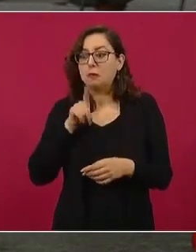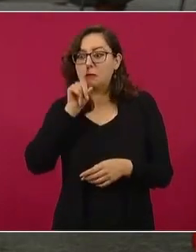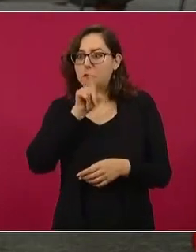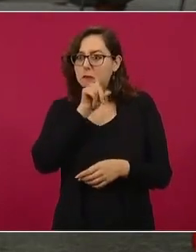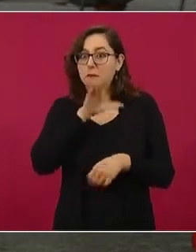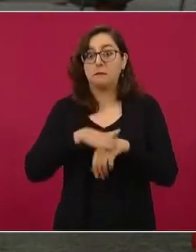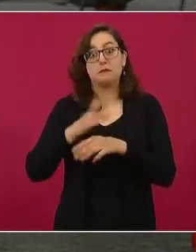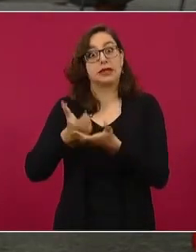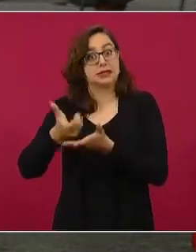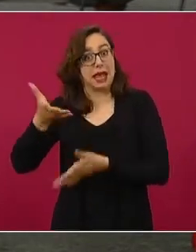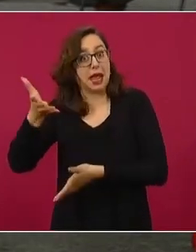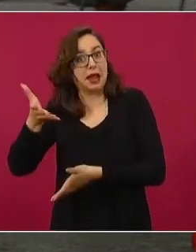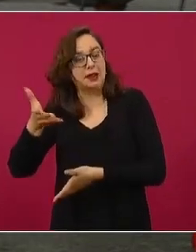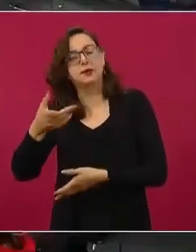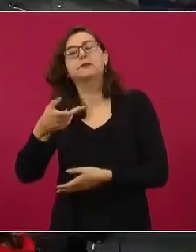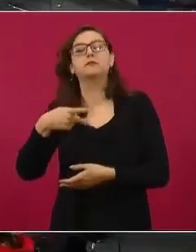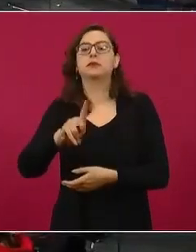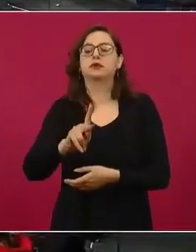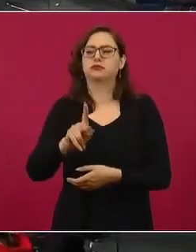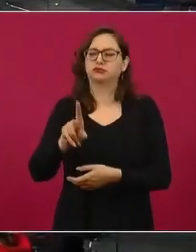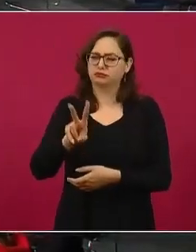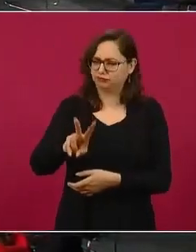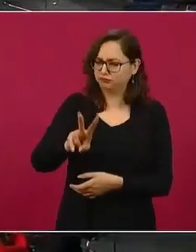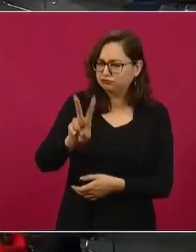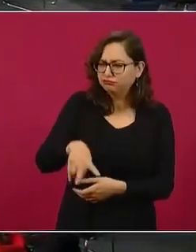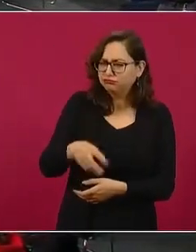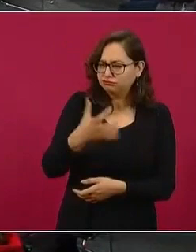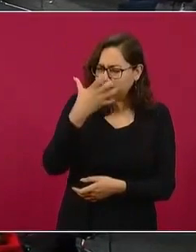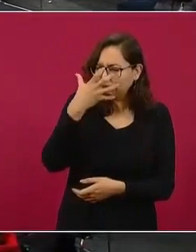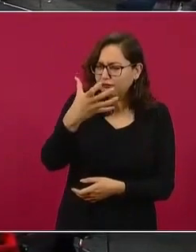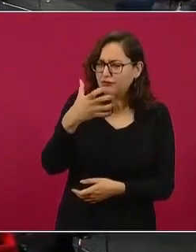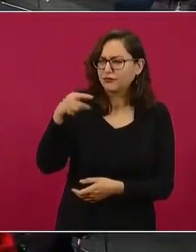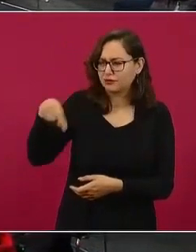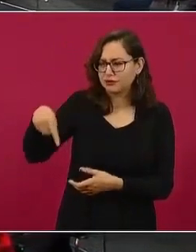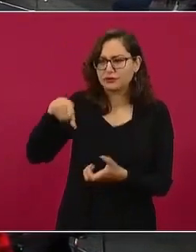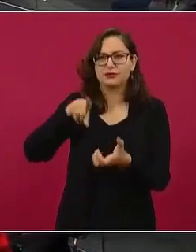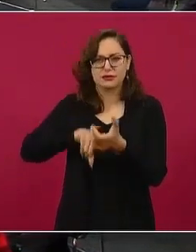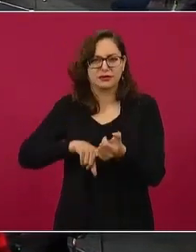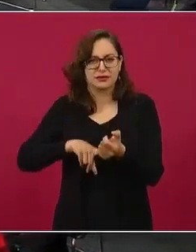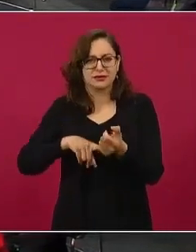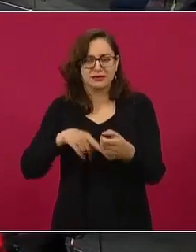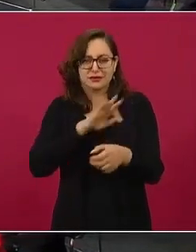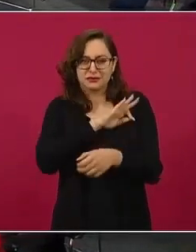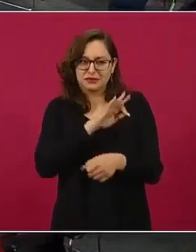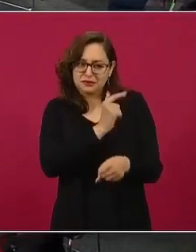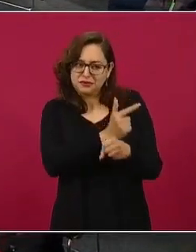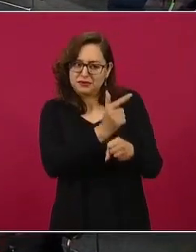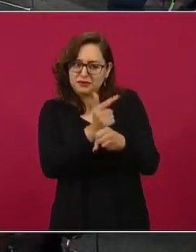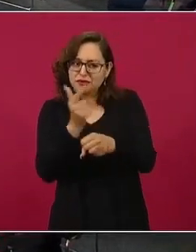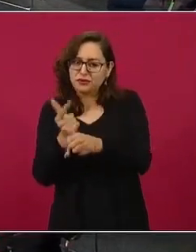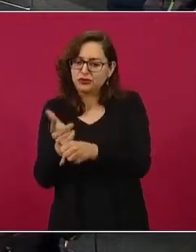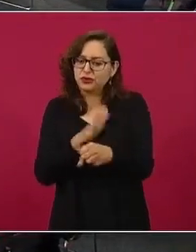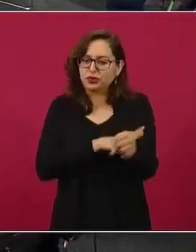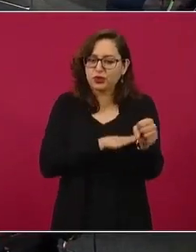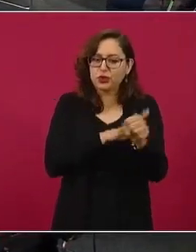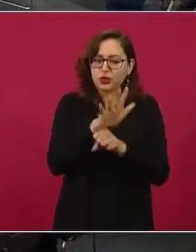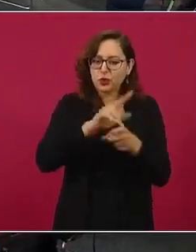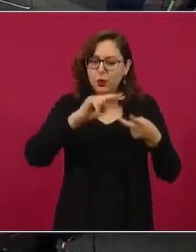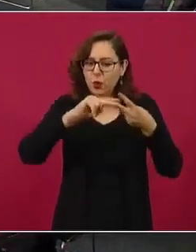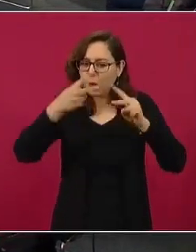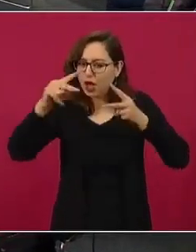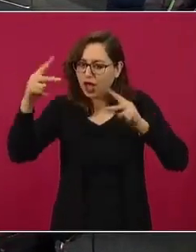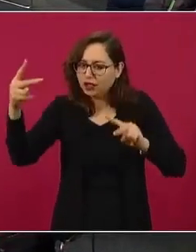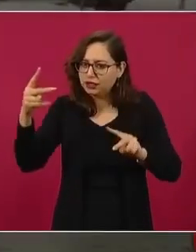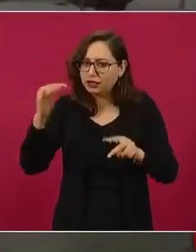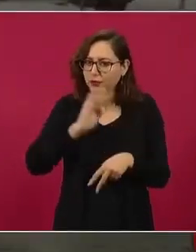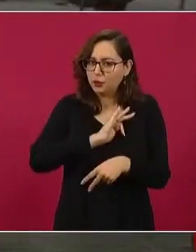también desconocemos si estos laboratorios tienen los equipos de secuenciación para poder detectar la curva y estar certero si